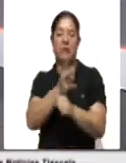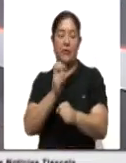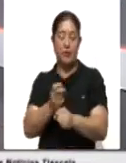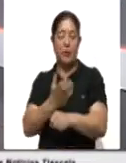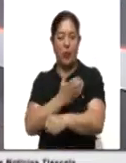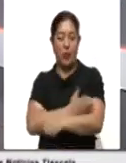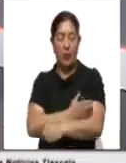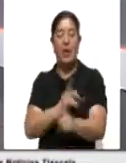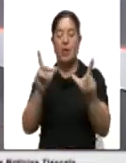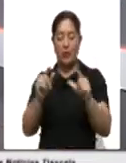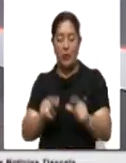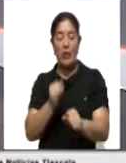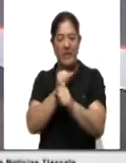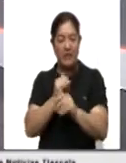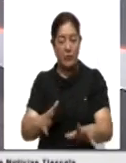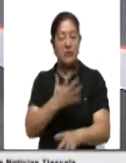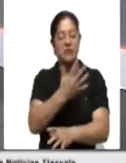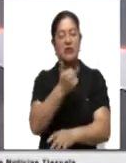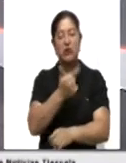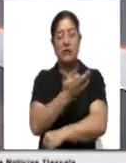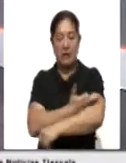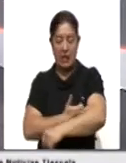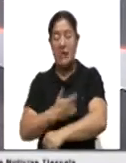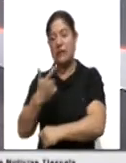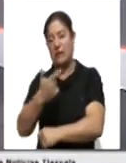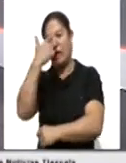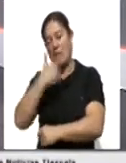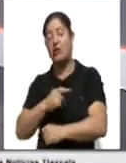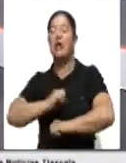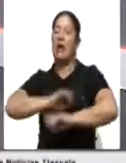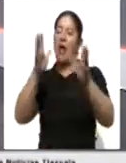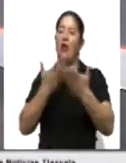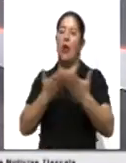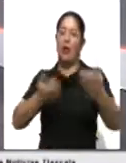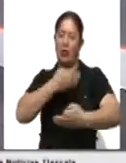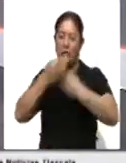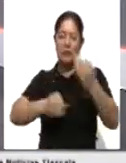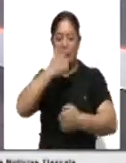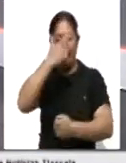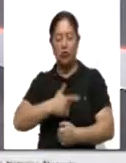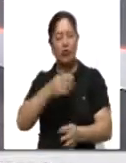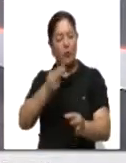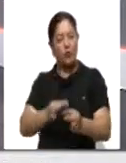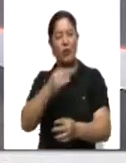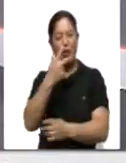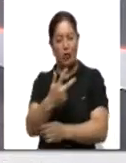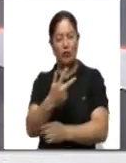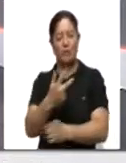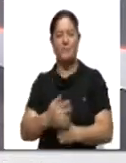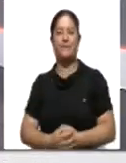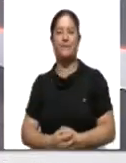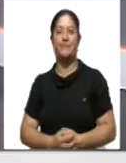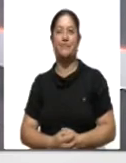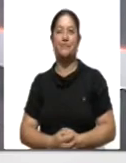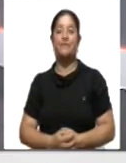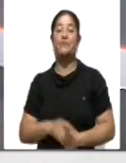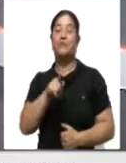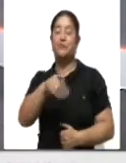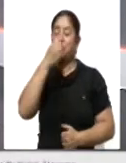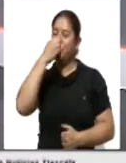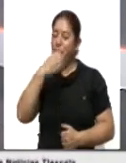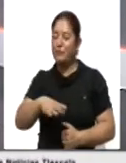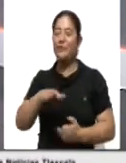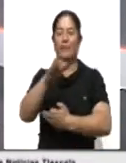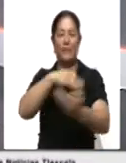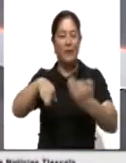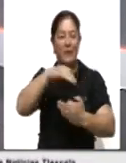Acompañen en los diversos cortes 5, 6 y 7 y por supuesto en la tercera emisión de Ahora Noticias en Punto de las 20 horas. Que tengan todas